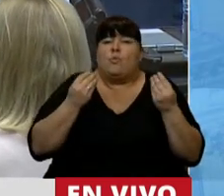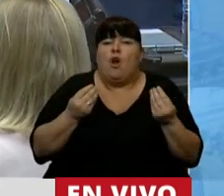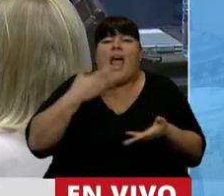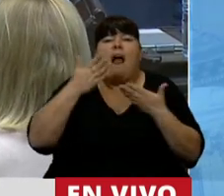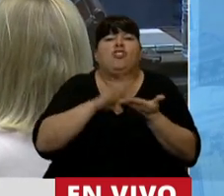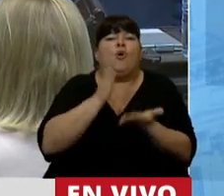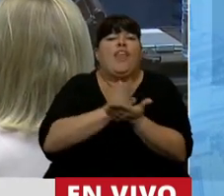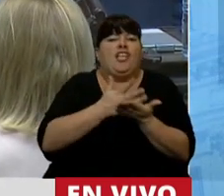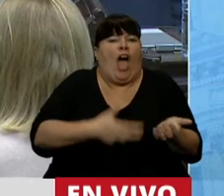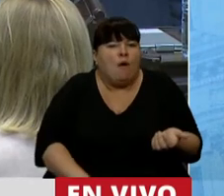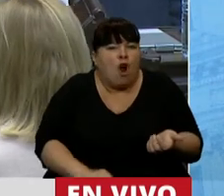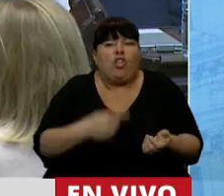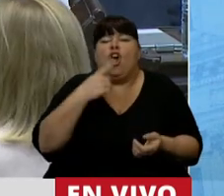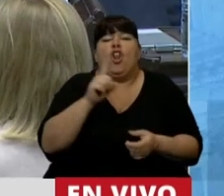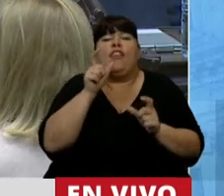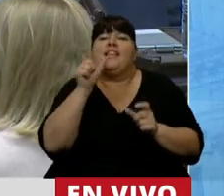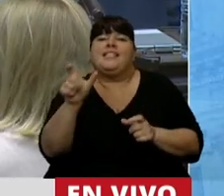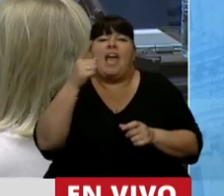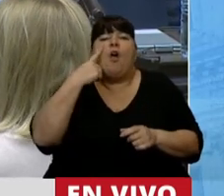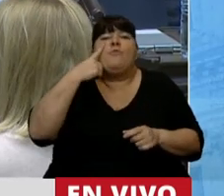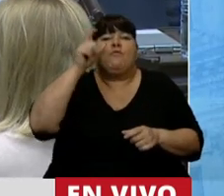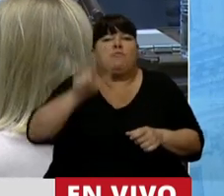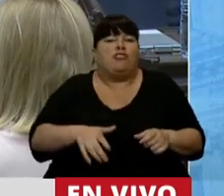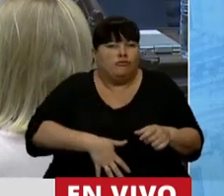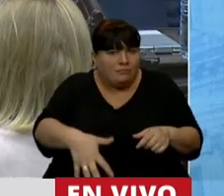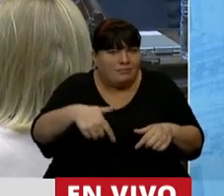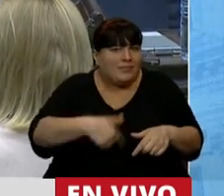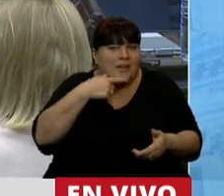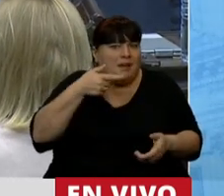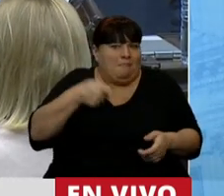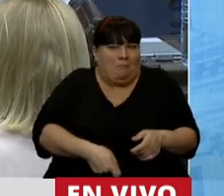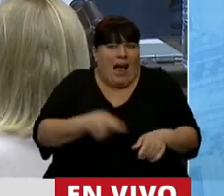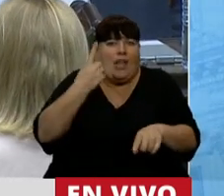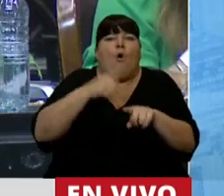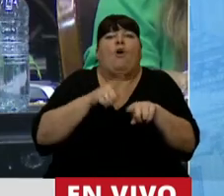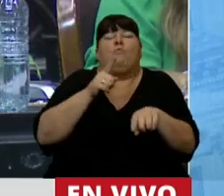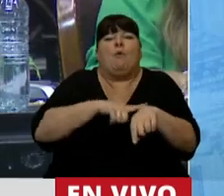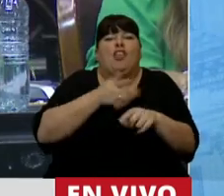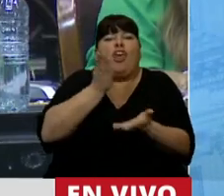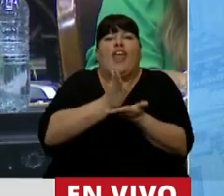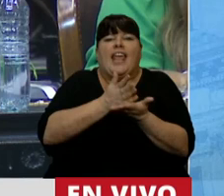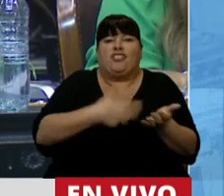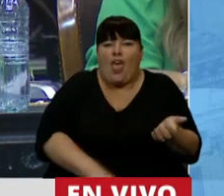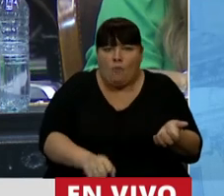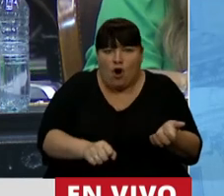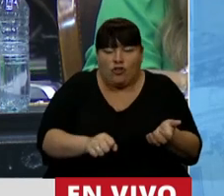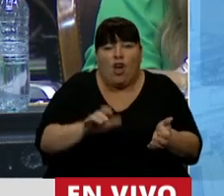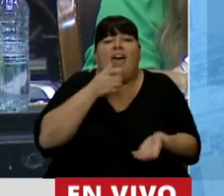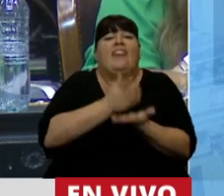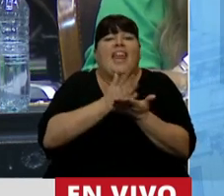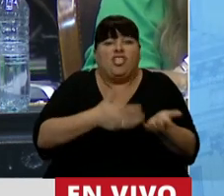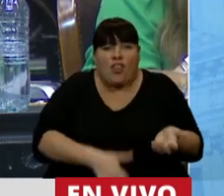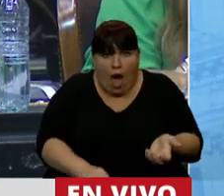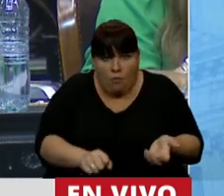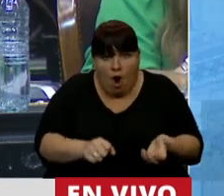qué se habla de un derecho al aborto y se omite definir al ser vivo que se estaría eliminando al ejercer ese derecho? El supuesto derecho al